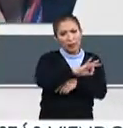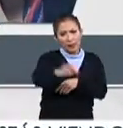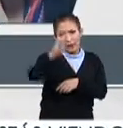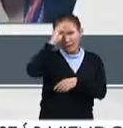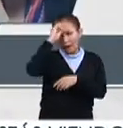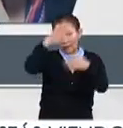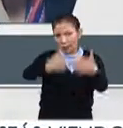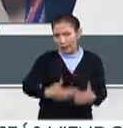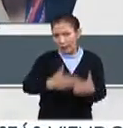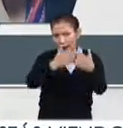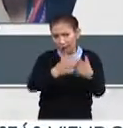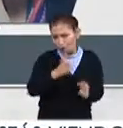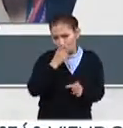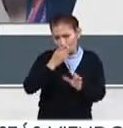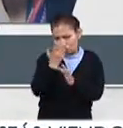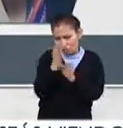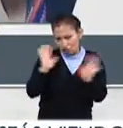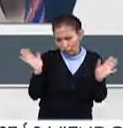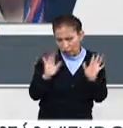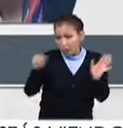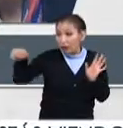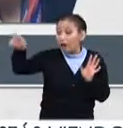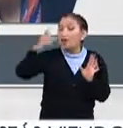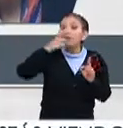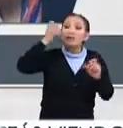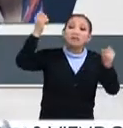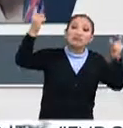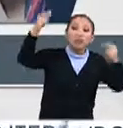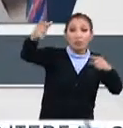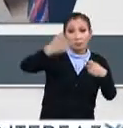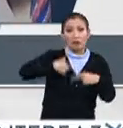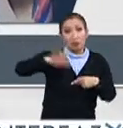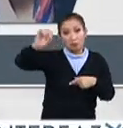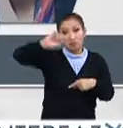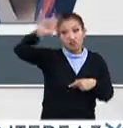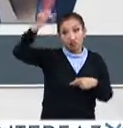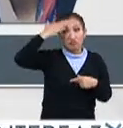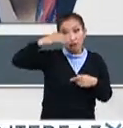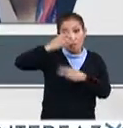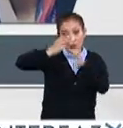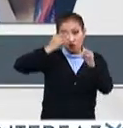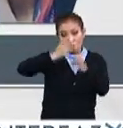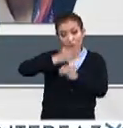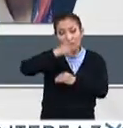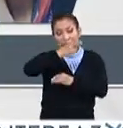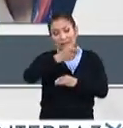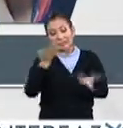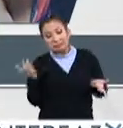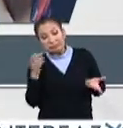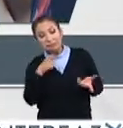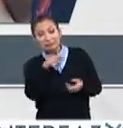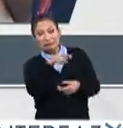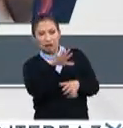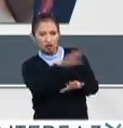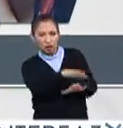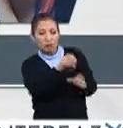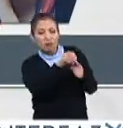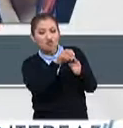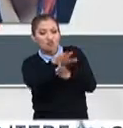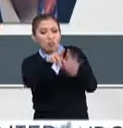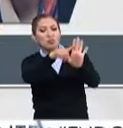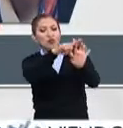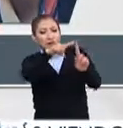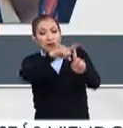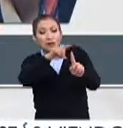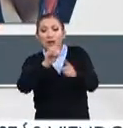inteligencia artificial, no lo decimos nosotros, lo dicen grandes especialistas alrededor del mundo, tanto sobre los impactos